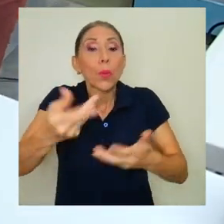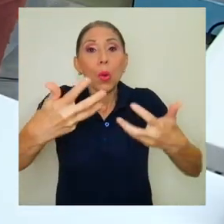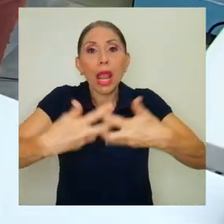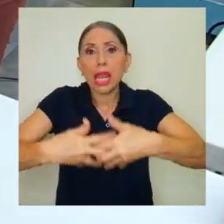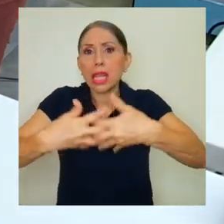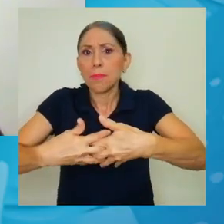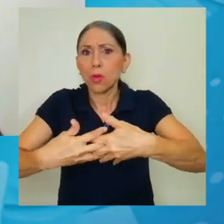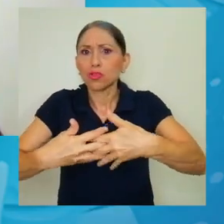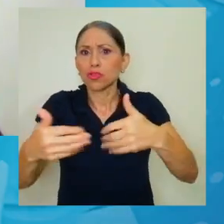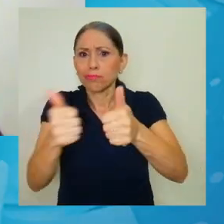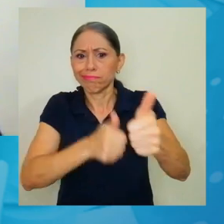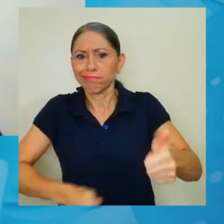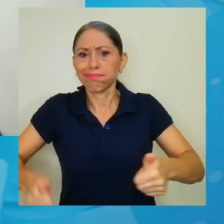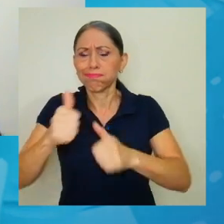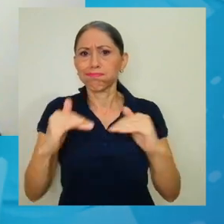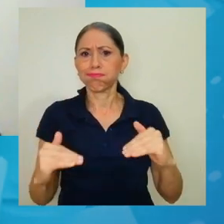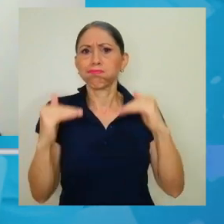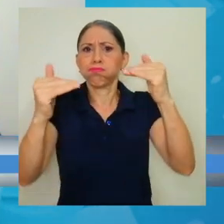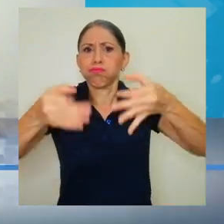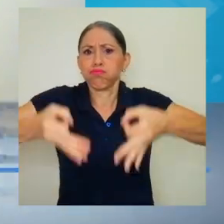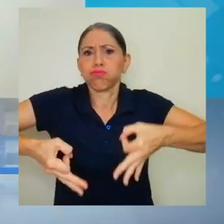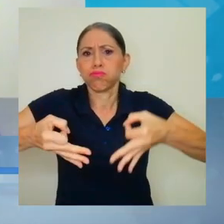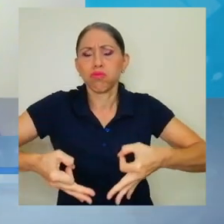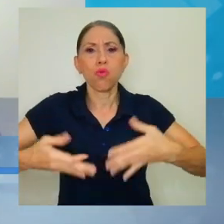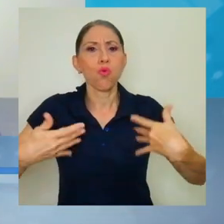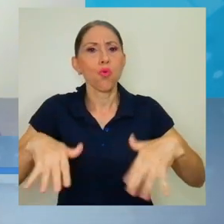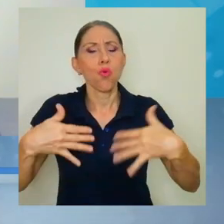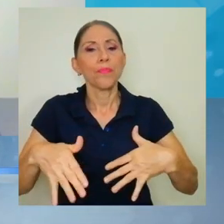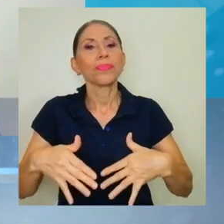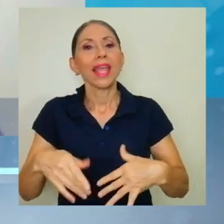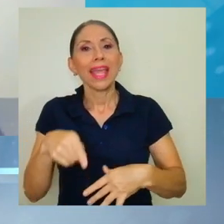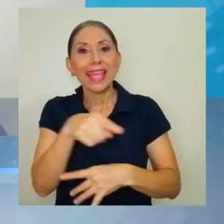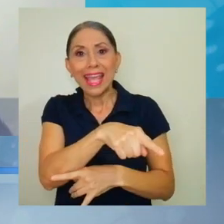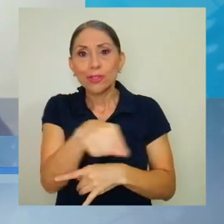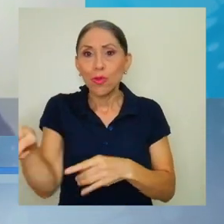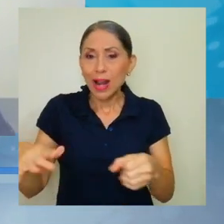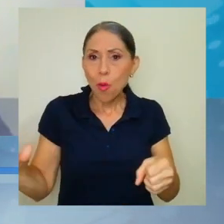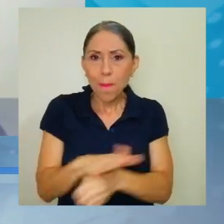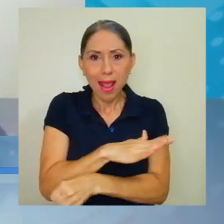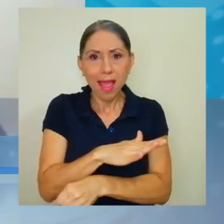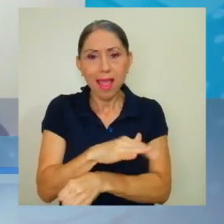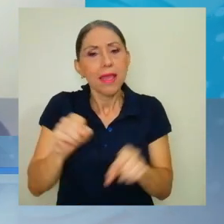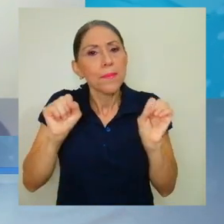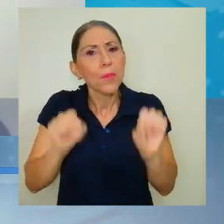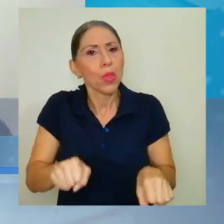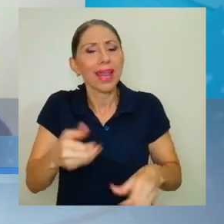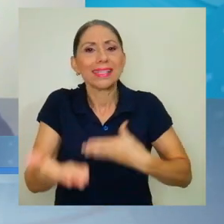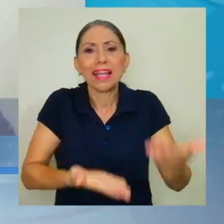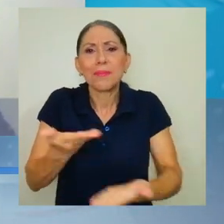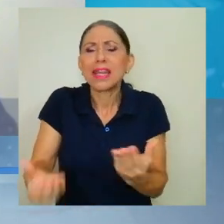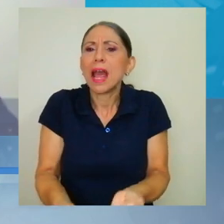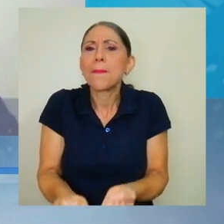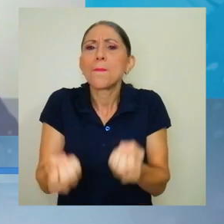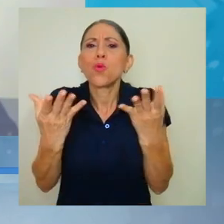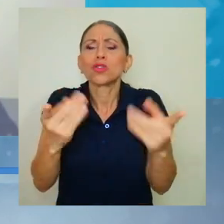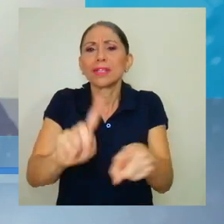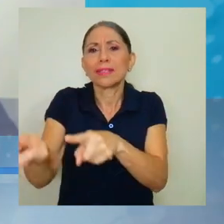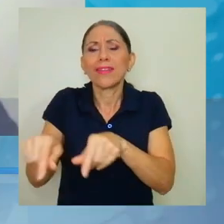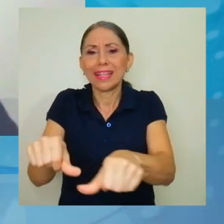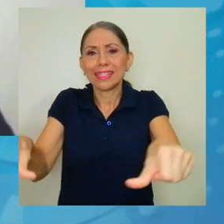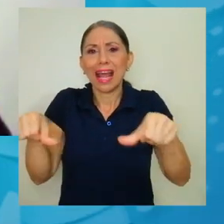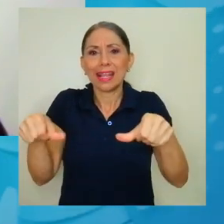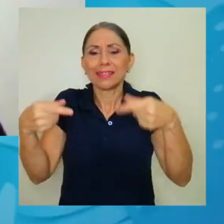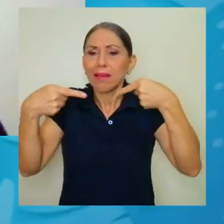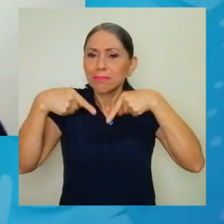alta gama que básicamente estuvieran completos y pudieran servir a muchas áreas al mismo tiempo.